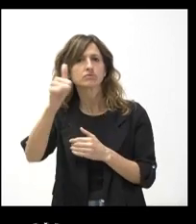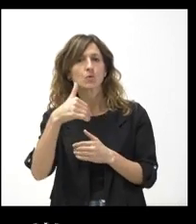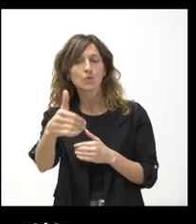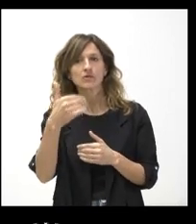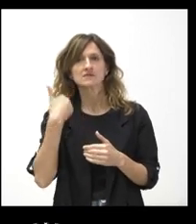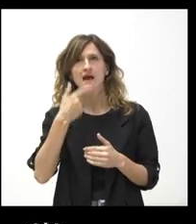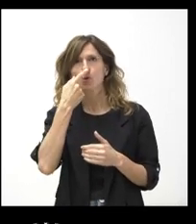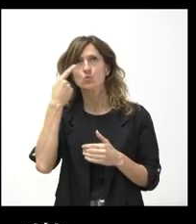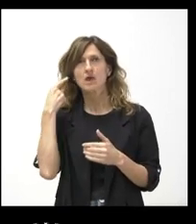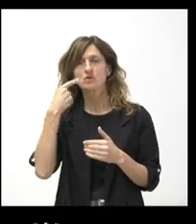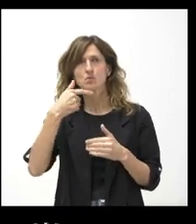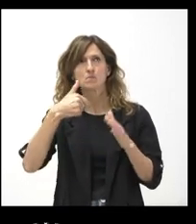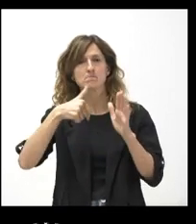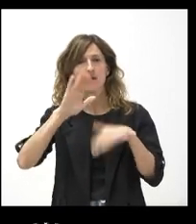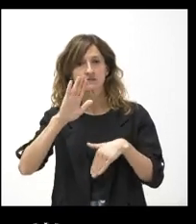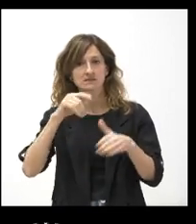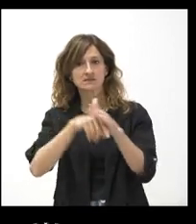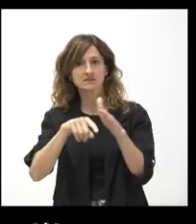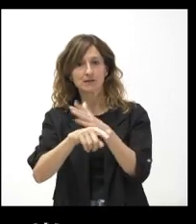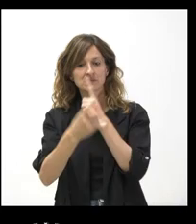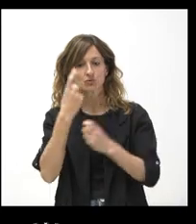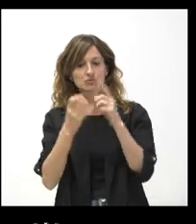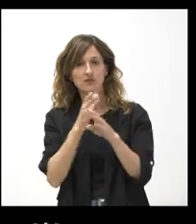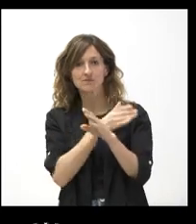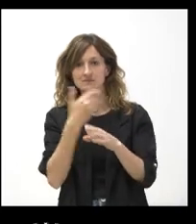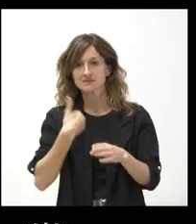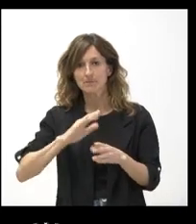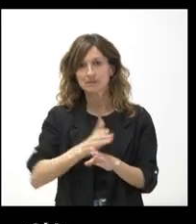casi un año que superó el trámite de consulta previa. Gracias.